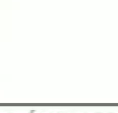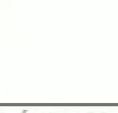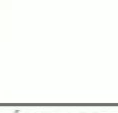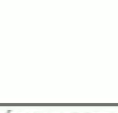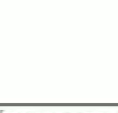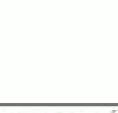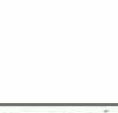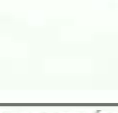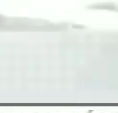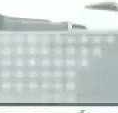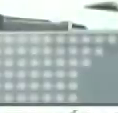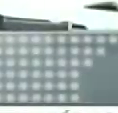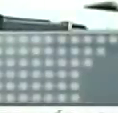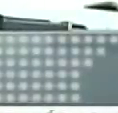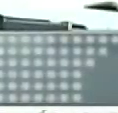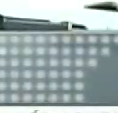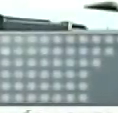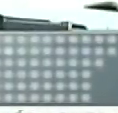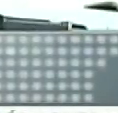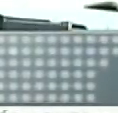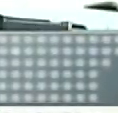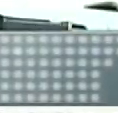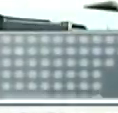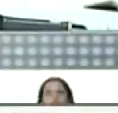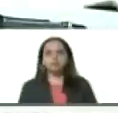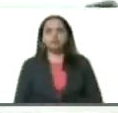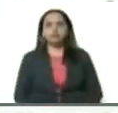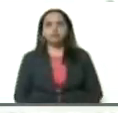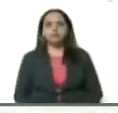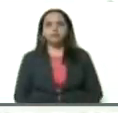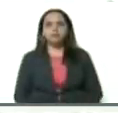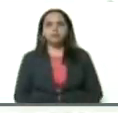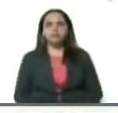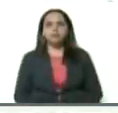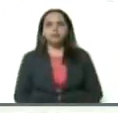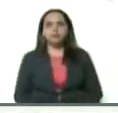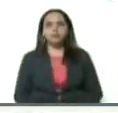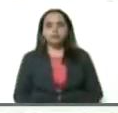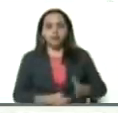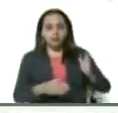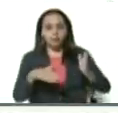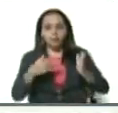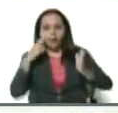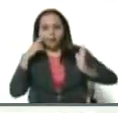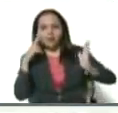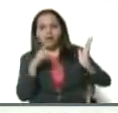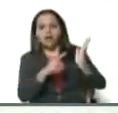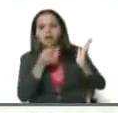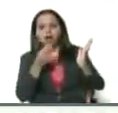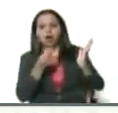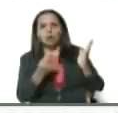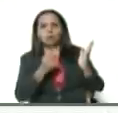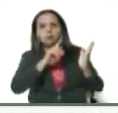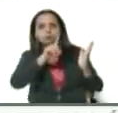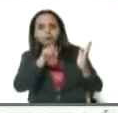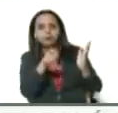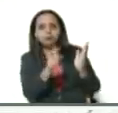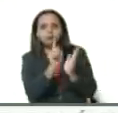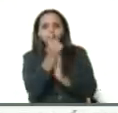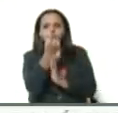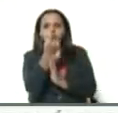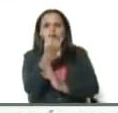En esta lámina que ustedes pueden ver aquí, si ustedes me traen la cámara para acá, pueden ver cómo en la primera consulta que hicimos,